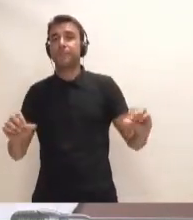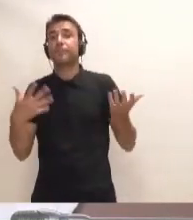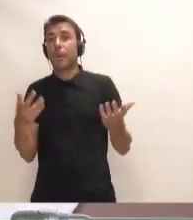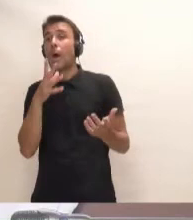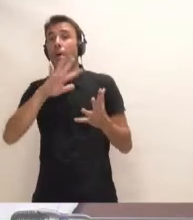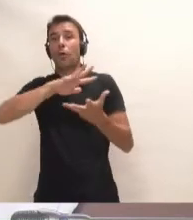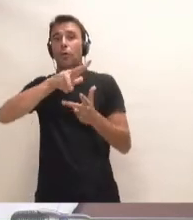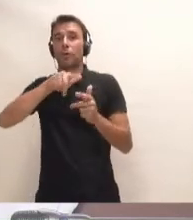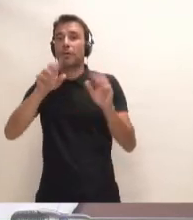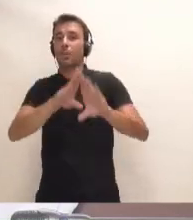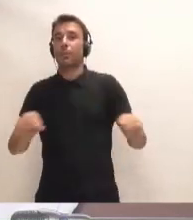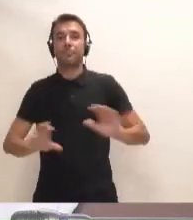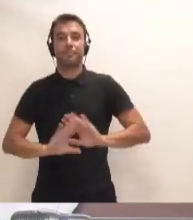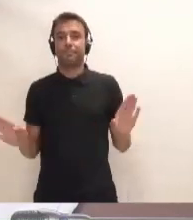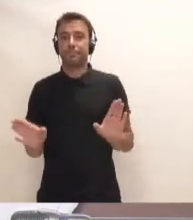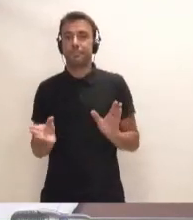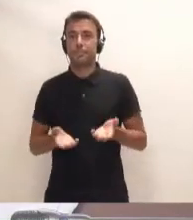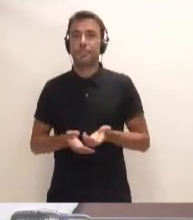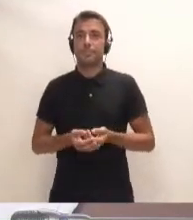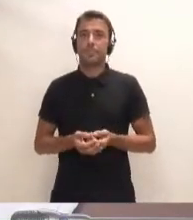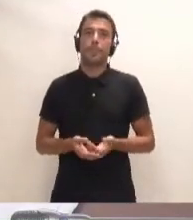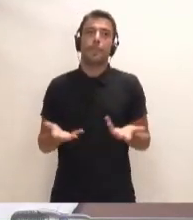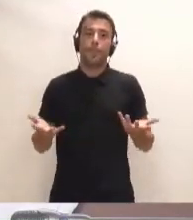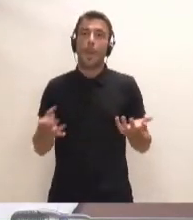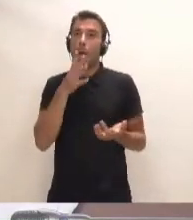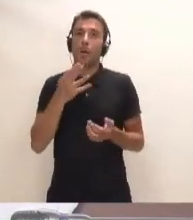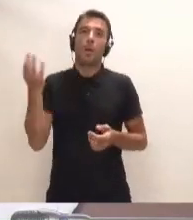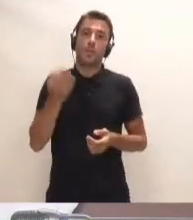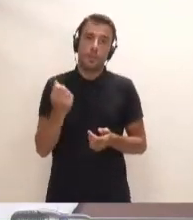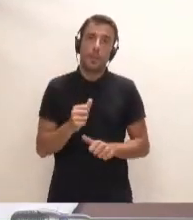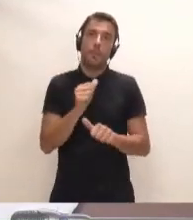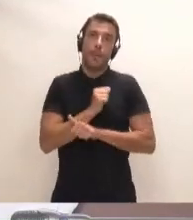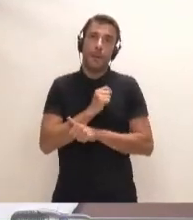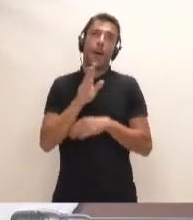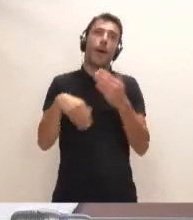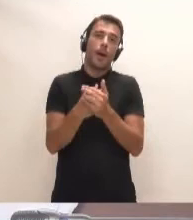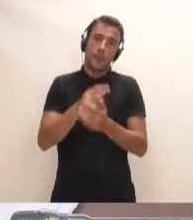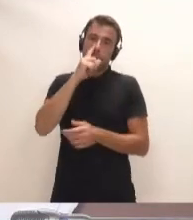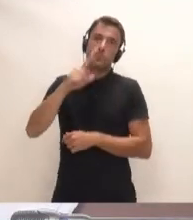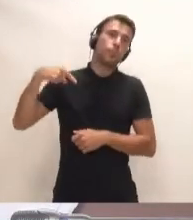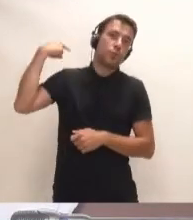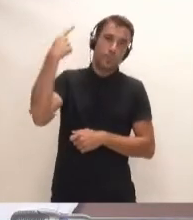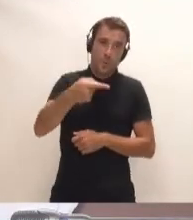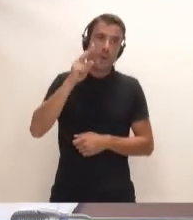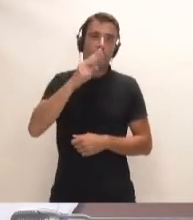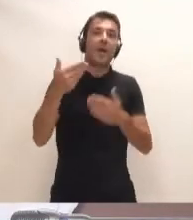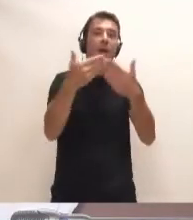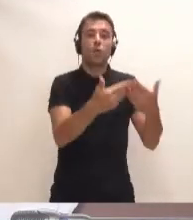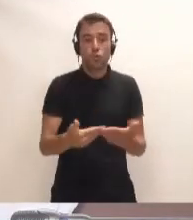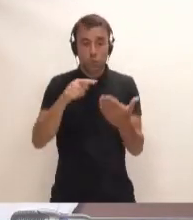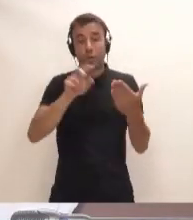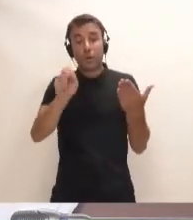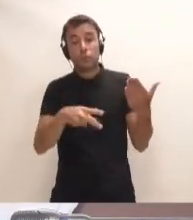dejará de ser noticia. Y entonces tendremos que esperar ya al próximo año a ver el resultado de ese estudio,